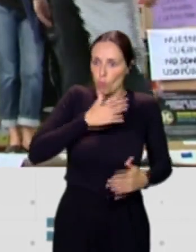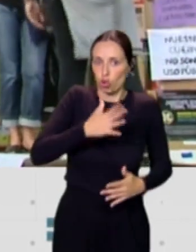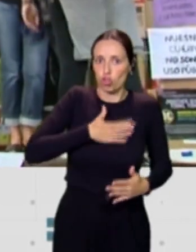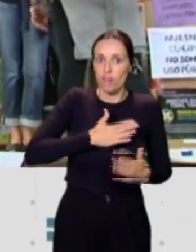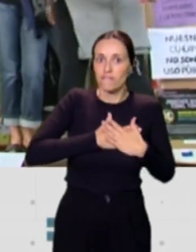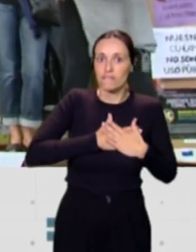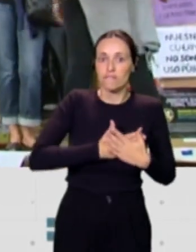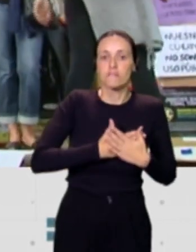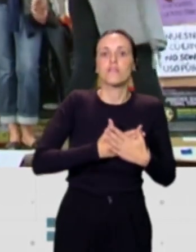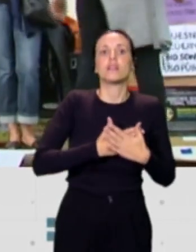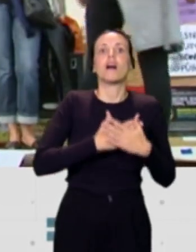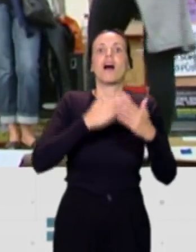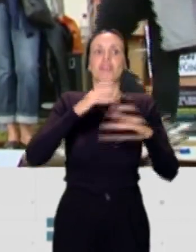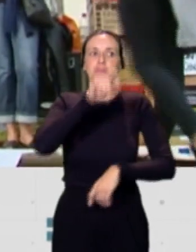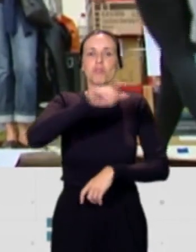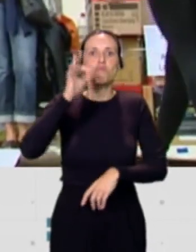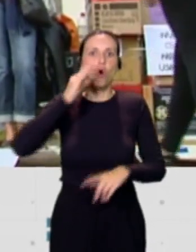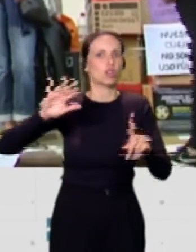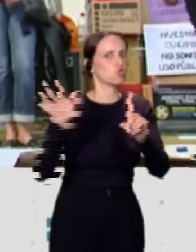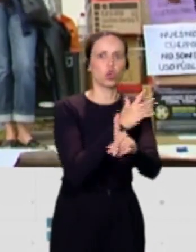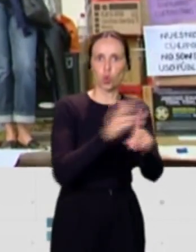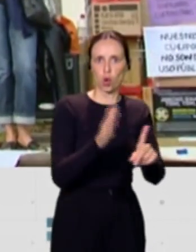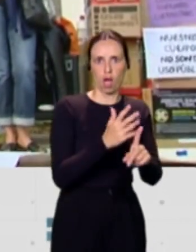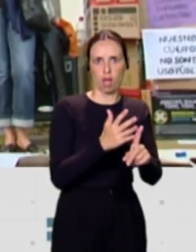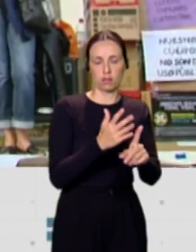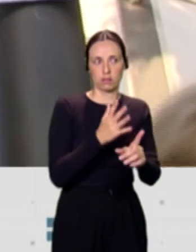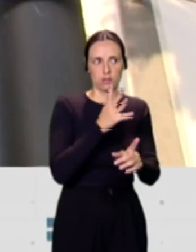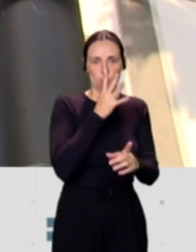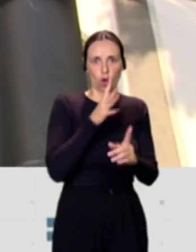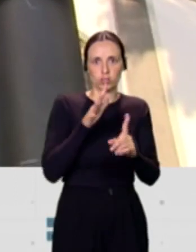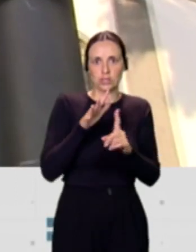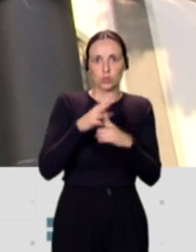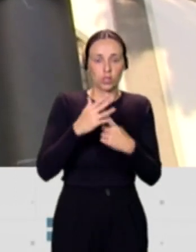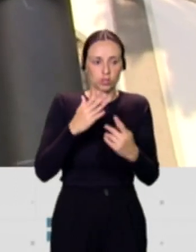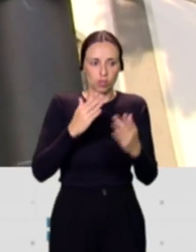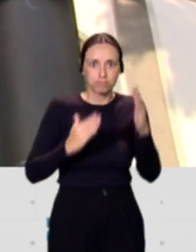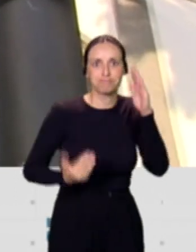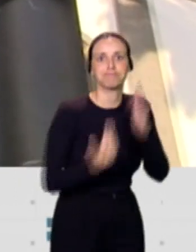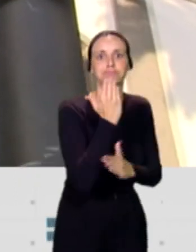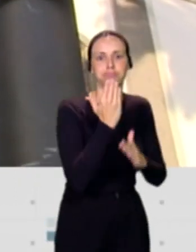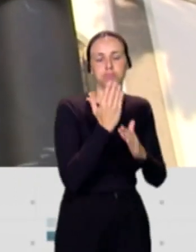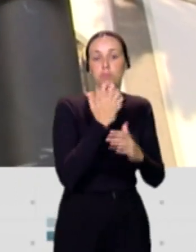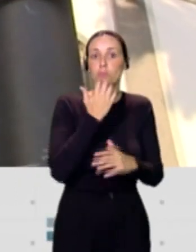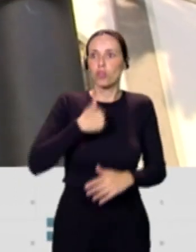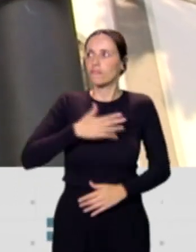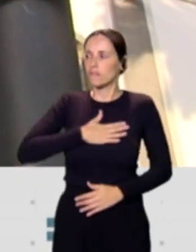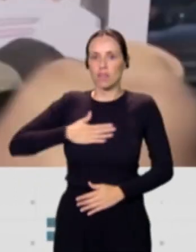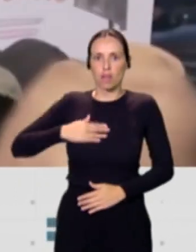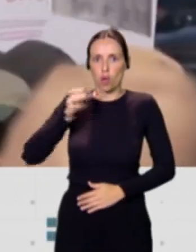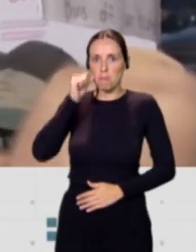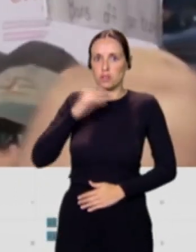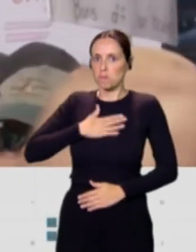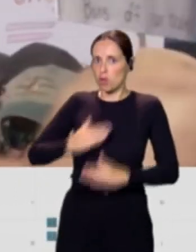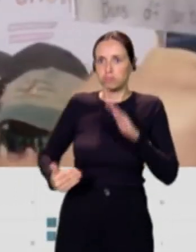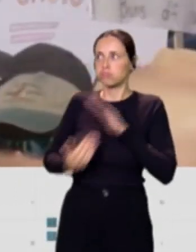prácticamente a torturas, porque en una situación de ese tipo en donde quieres interrumpir el embarazo voluntariamente y te someten a